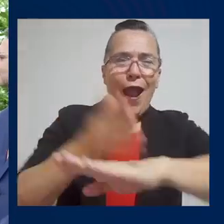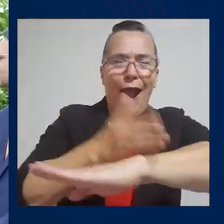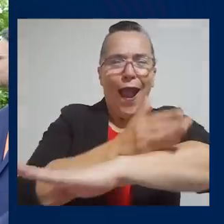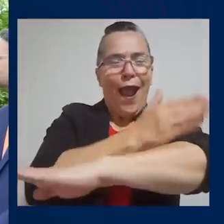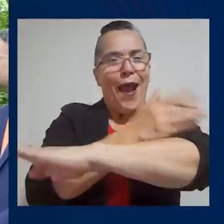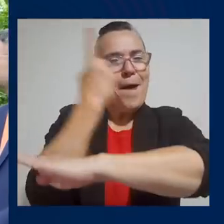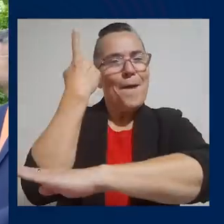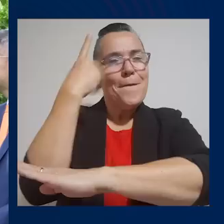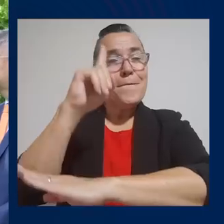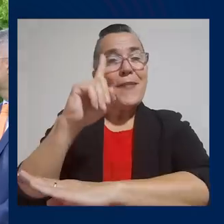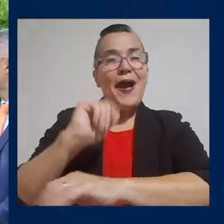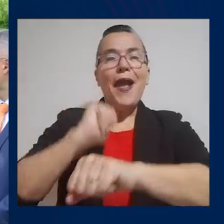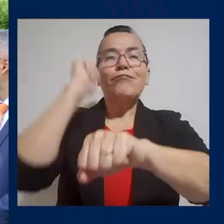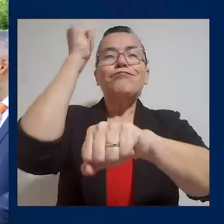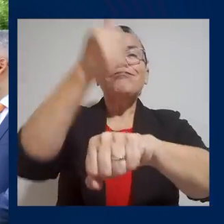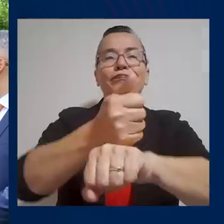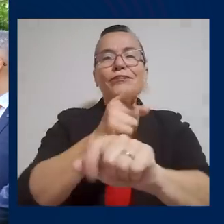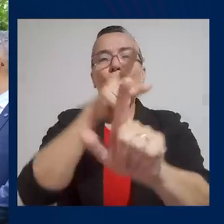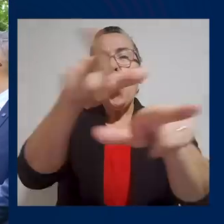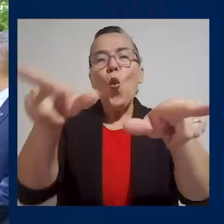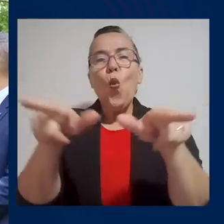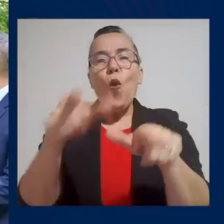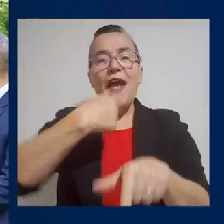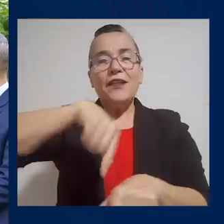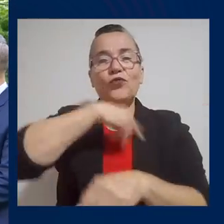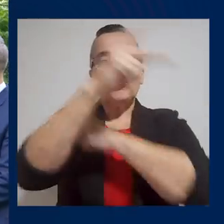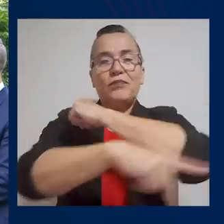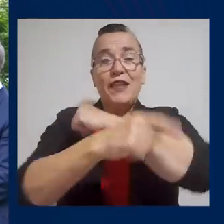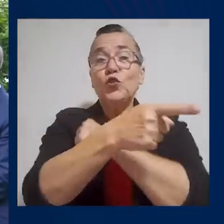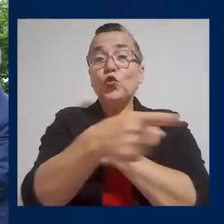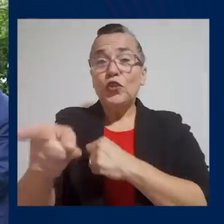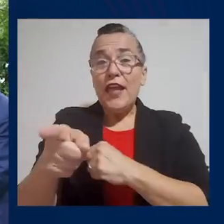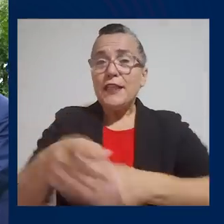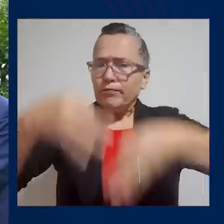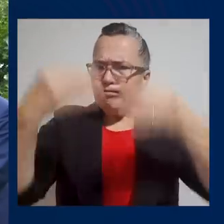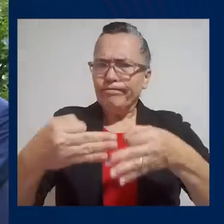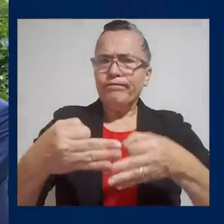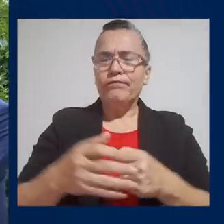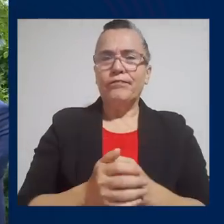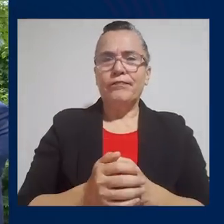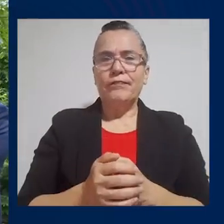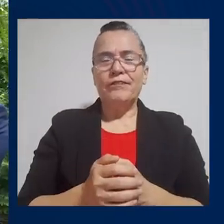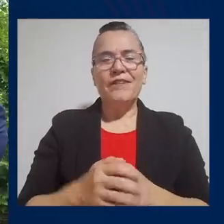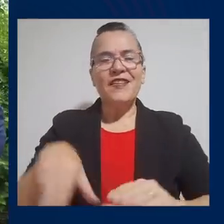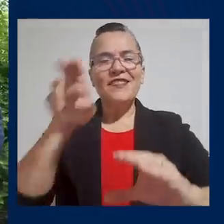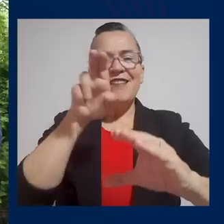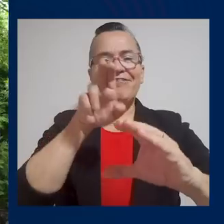hacia ocupar la posición que nuestra patria y ustedes merecen,